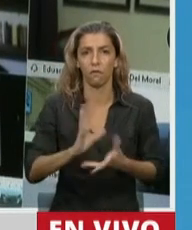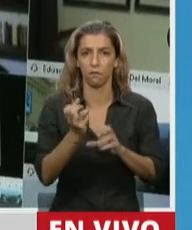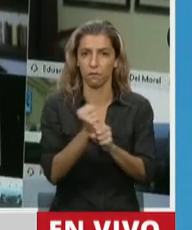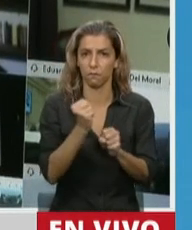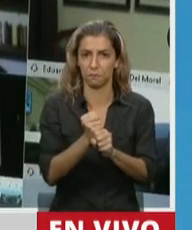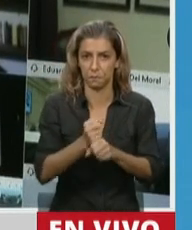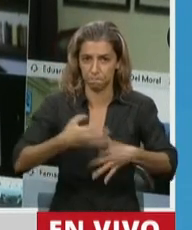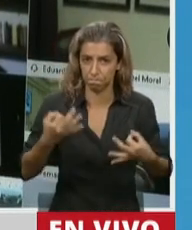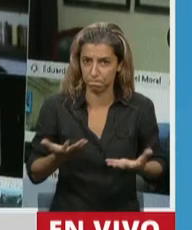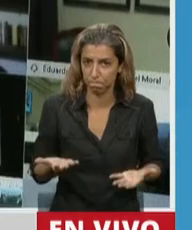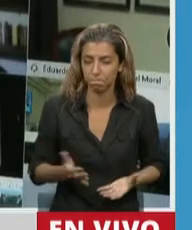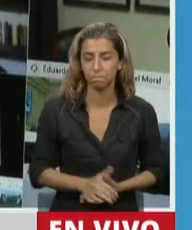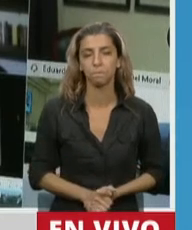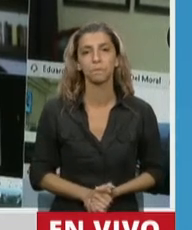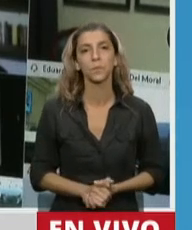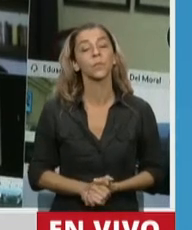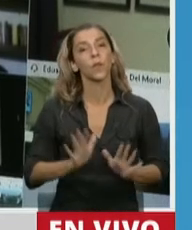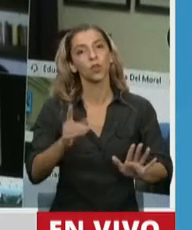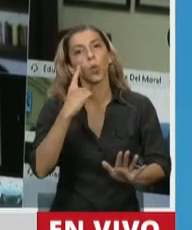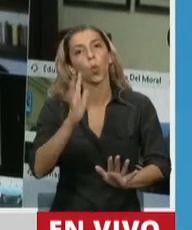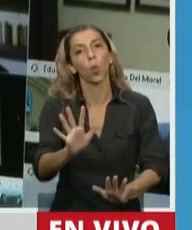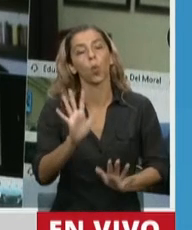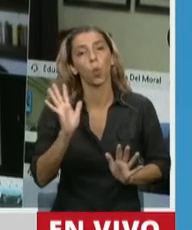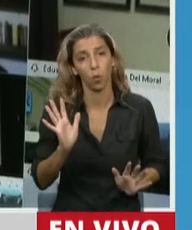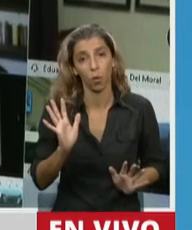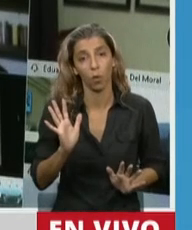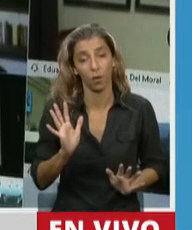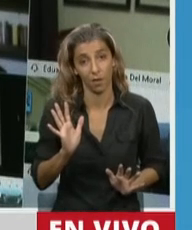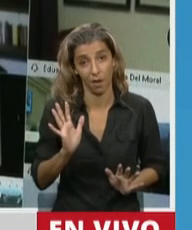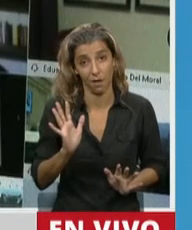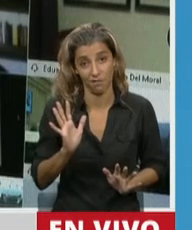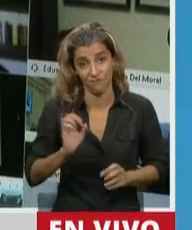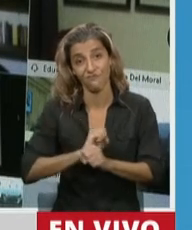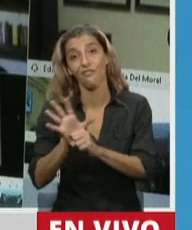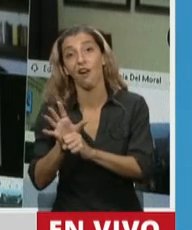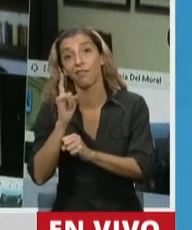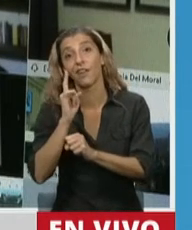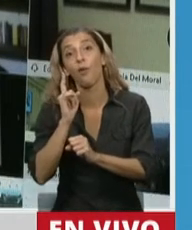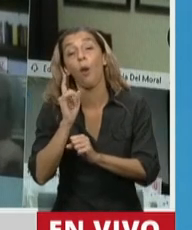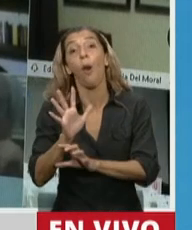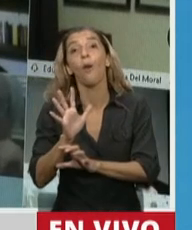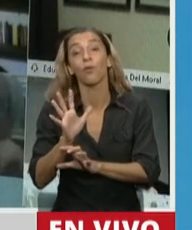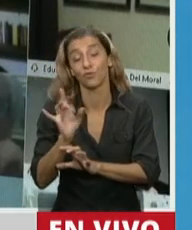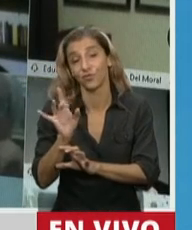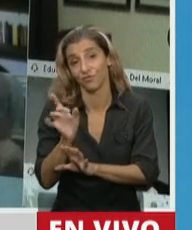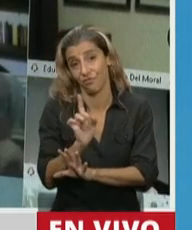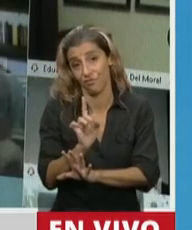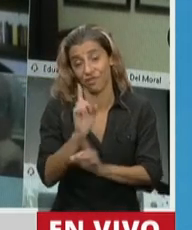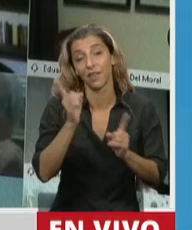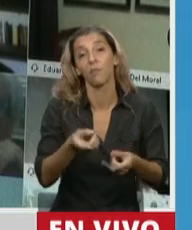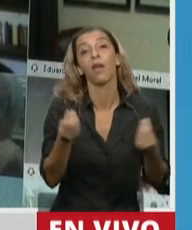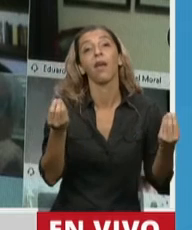que tener cuidado no solamente con contagiarse del coronavirus, sino también del bolsonaritis.